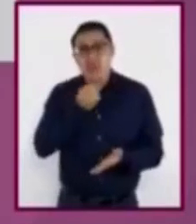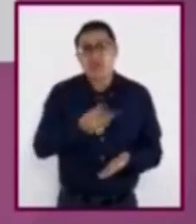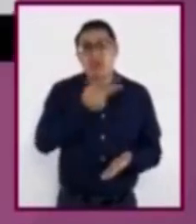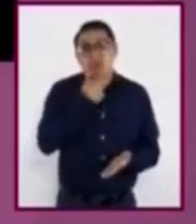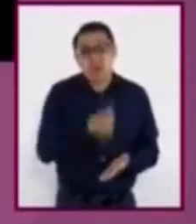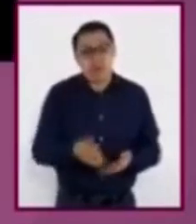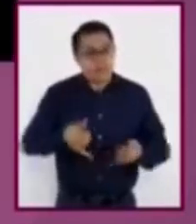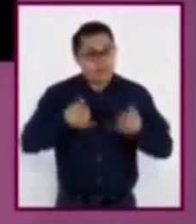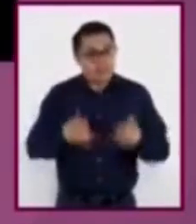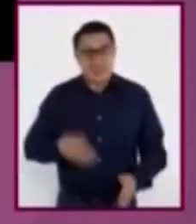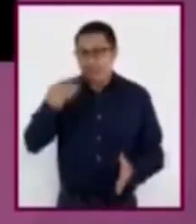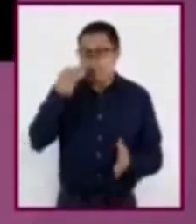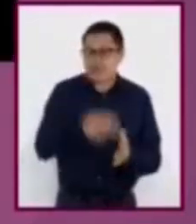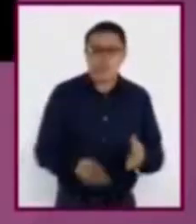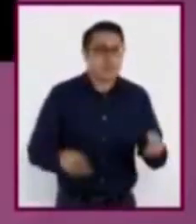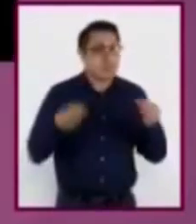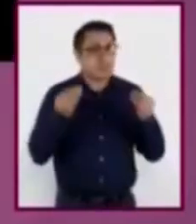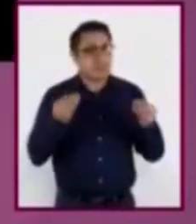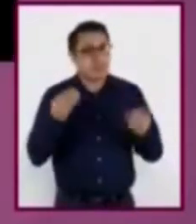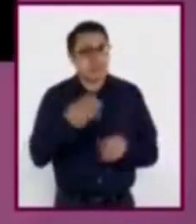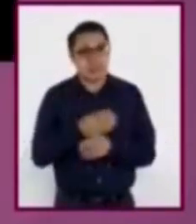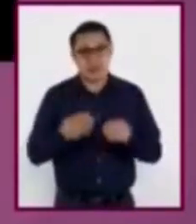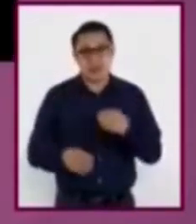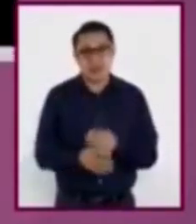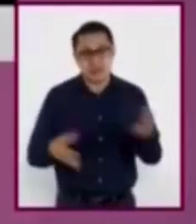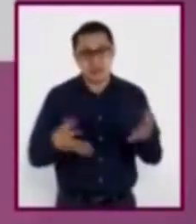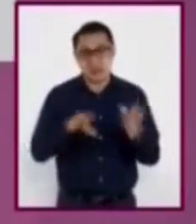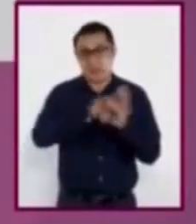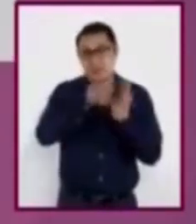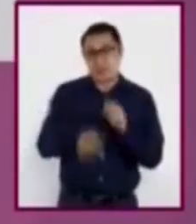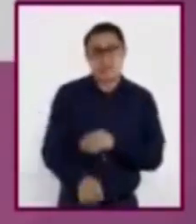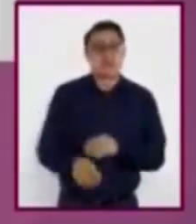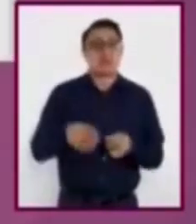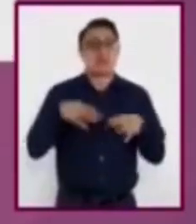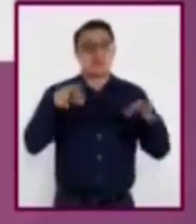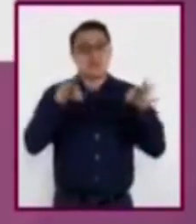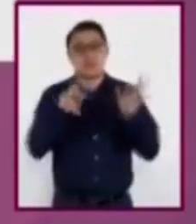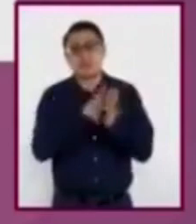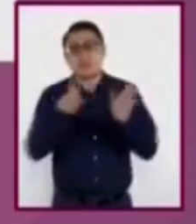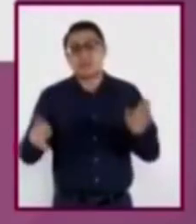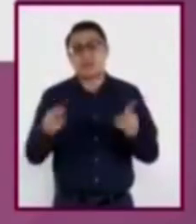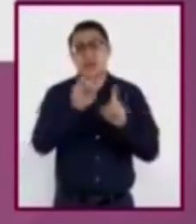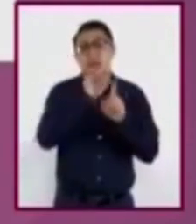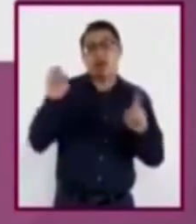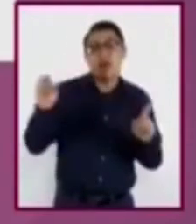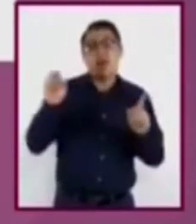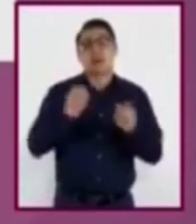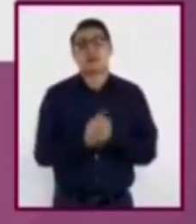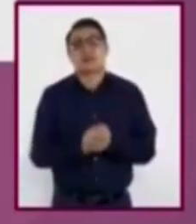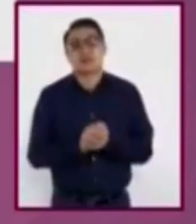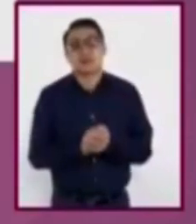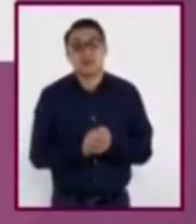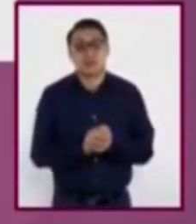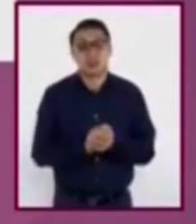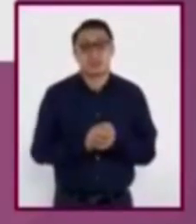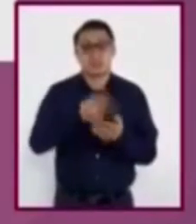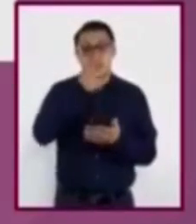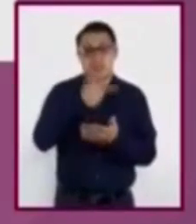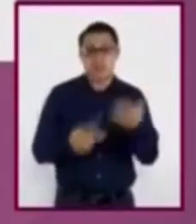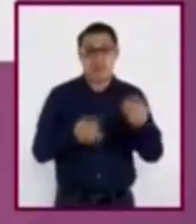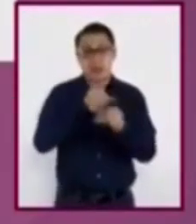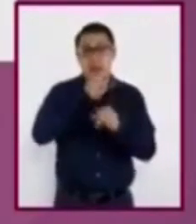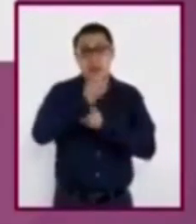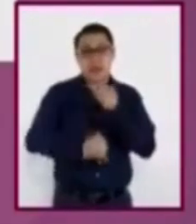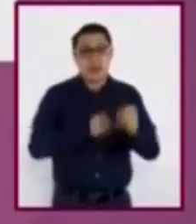todavía falta mucho por hacer. Por ejemplo, en el boletín de prensa de la organización Plan Internacional y la UNICEF, titulado,